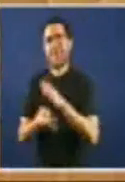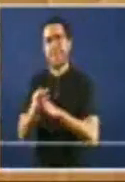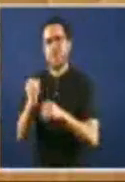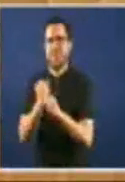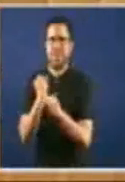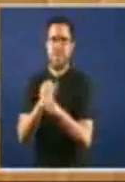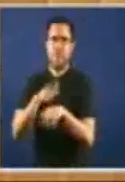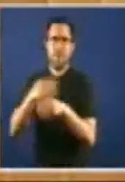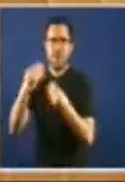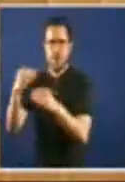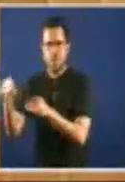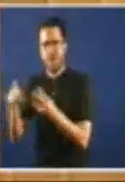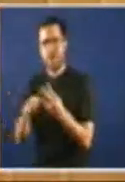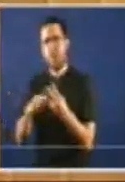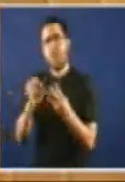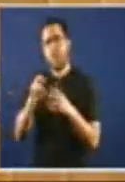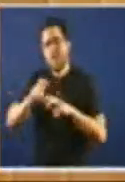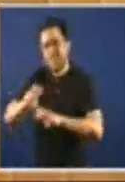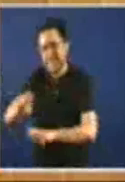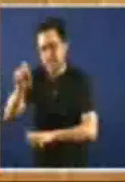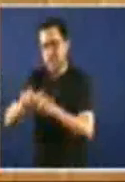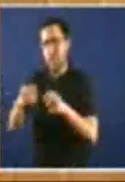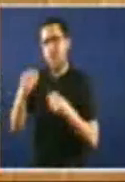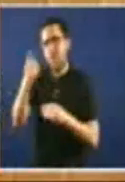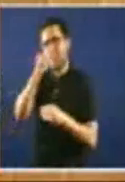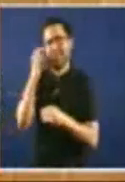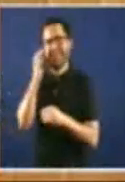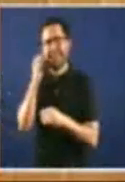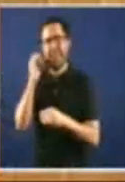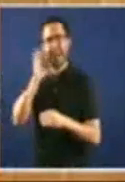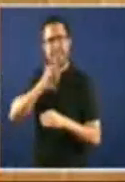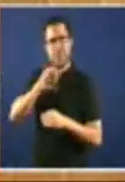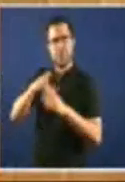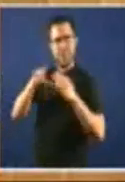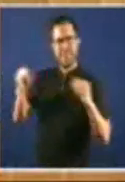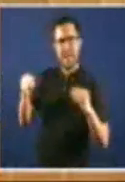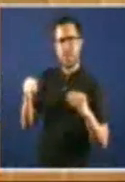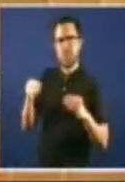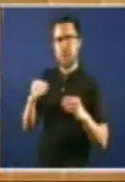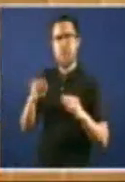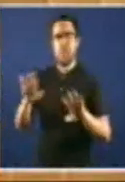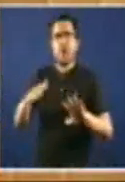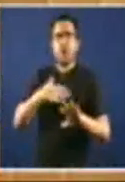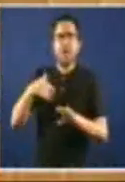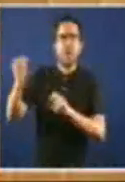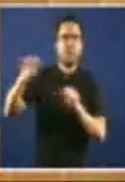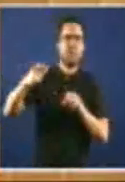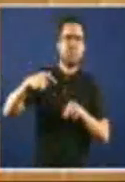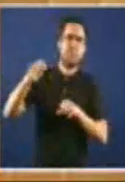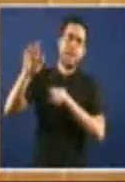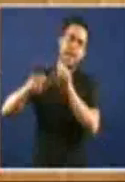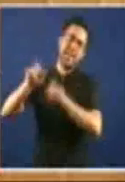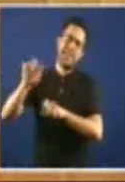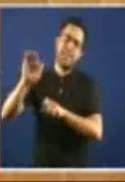Que Non Apoyan A Investigación Dos Mozos Y Das Mozas Galegos Formados E Pretenden Traer Talento De Fora Por Que Non Apoyan As